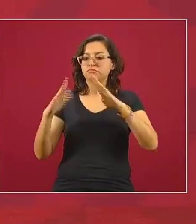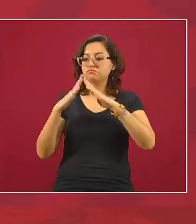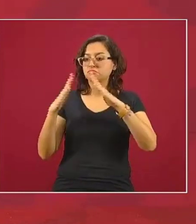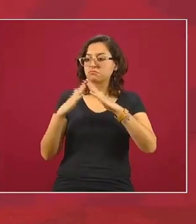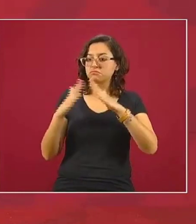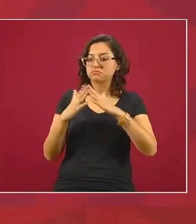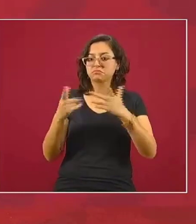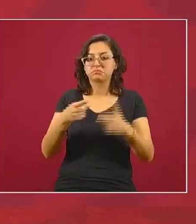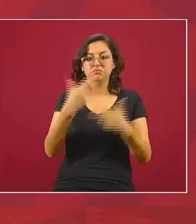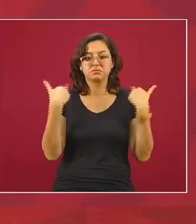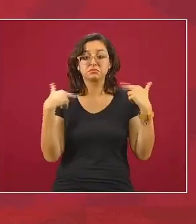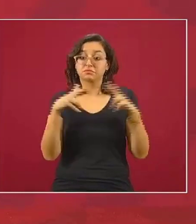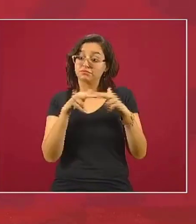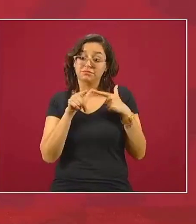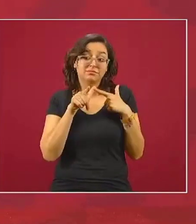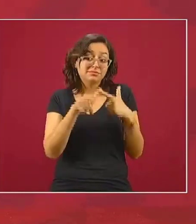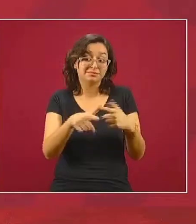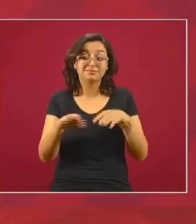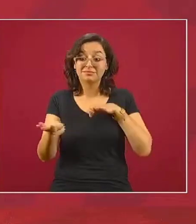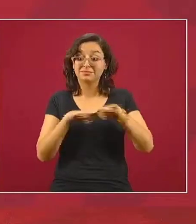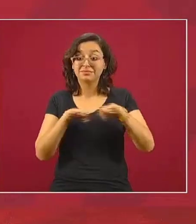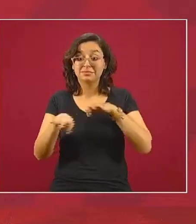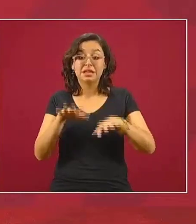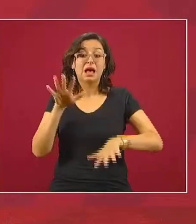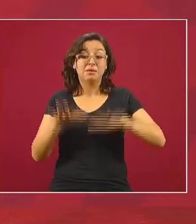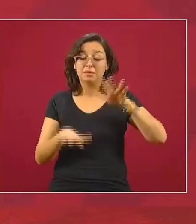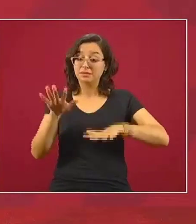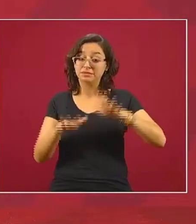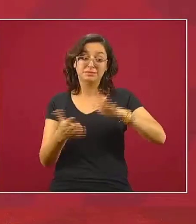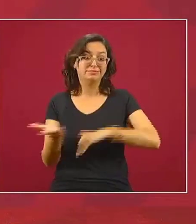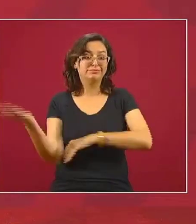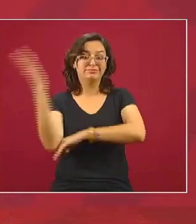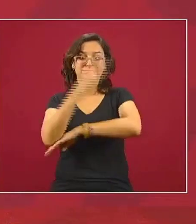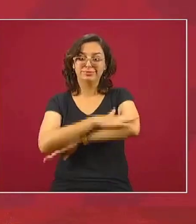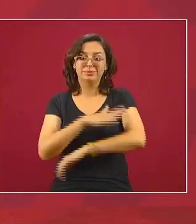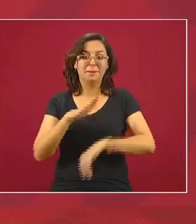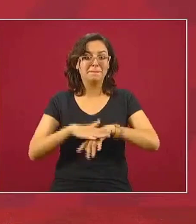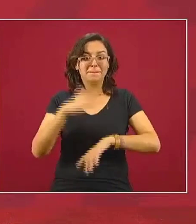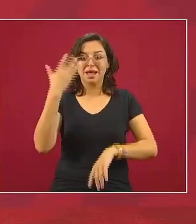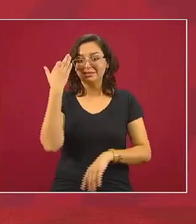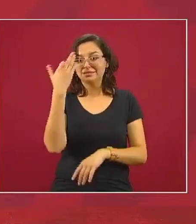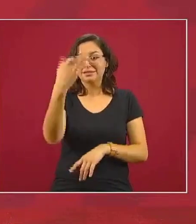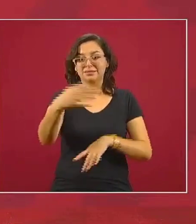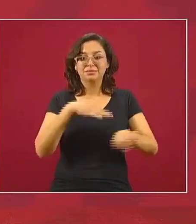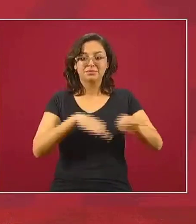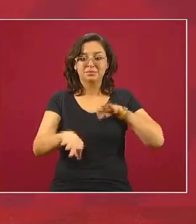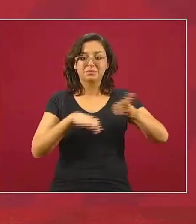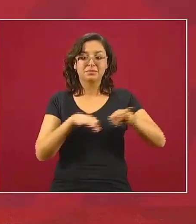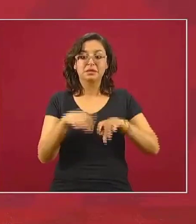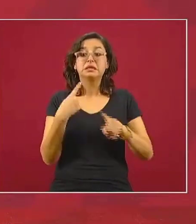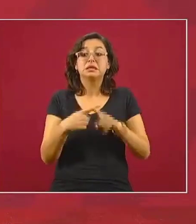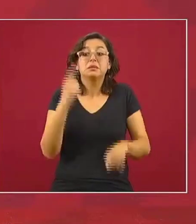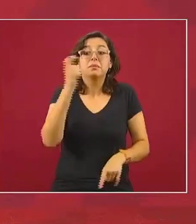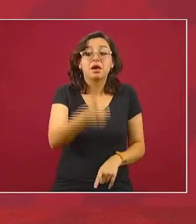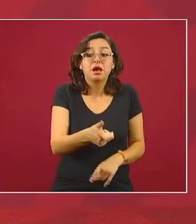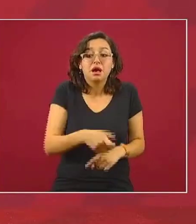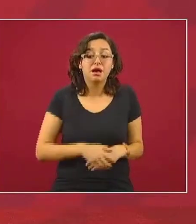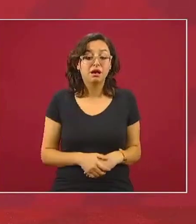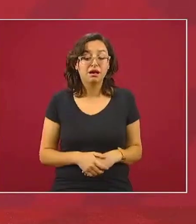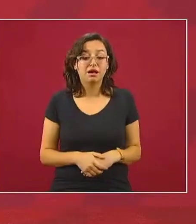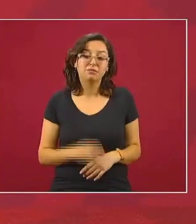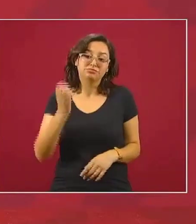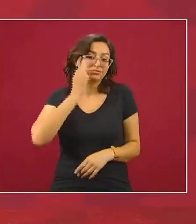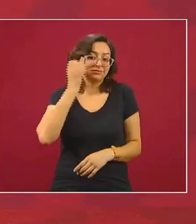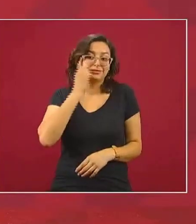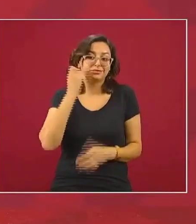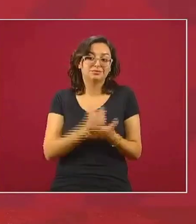pues los maestros están trabajando y muchas veces están trabajando hasta más que en las presenciales y quien les paga pues es la escuela y necesita